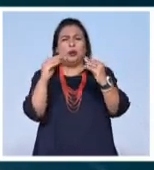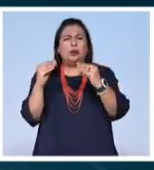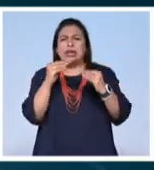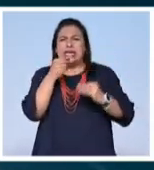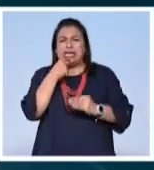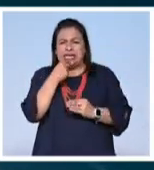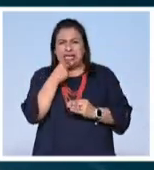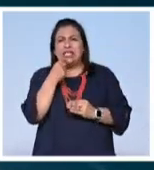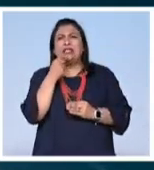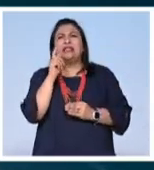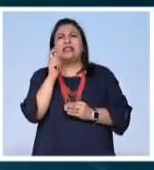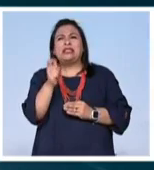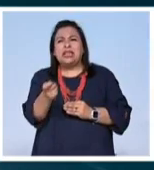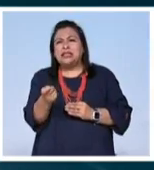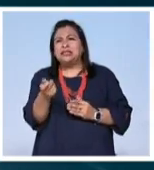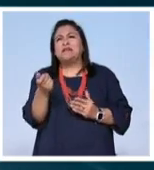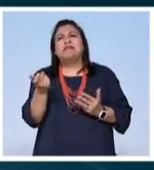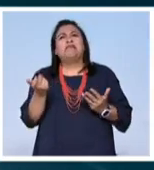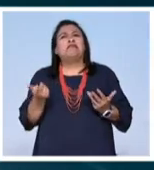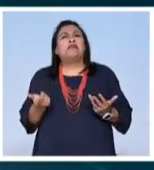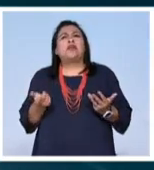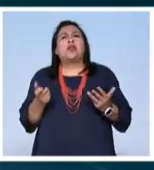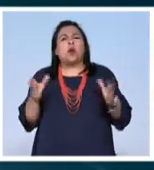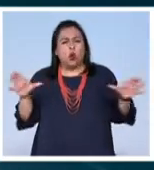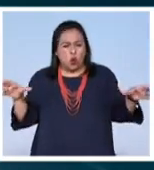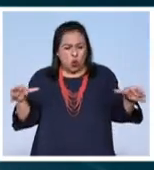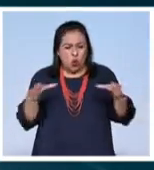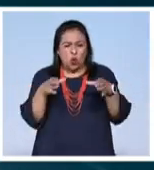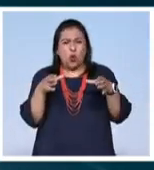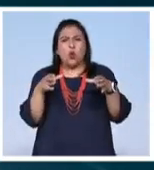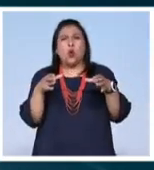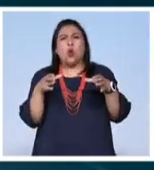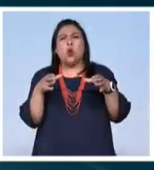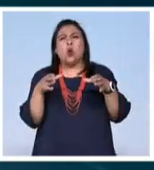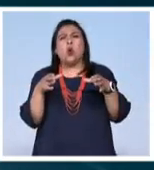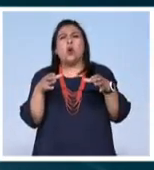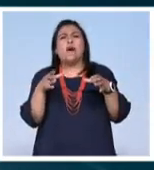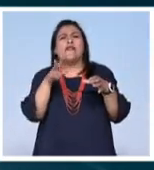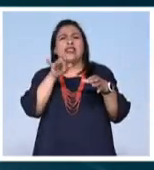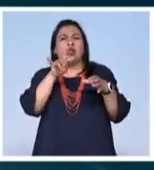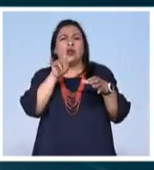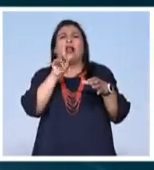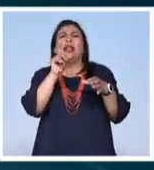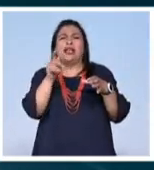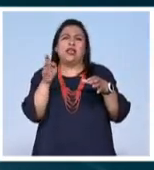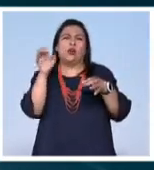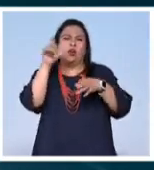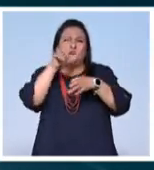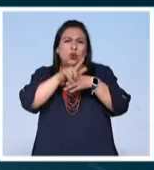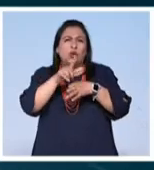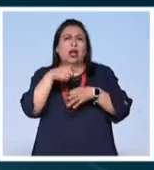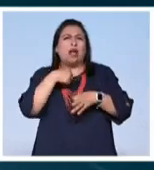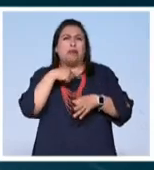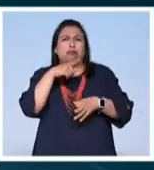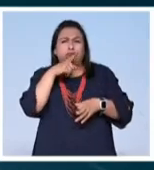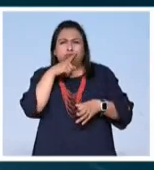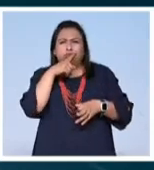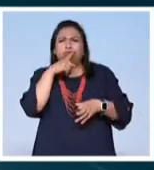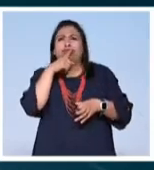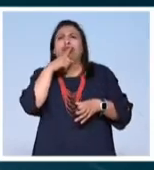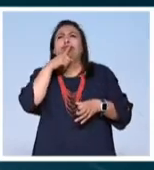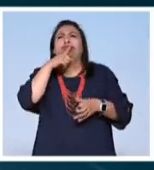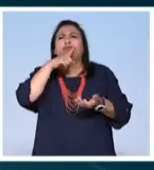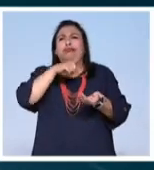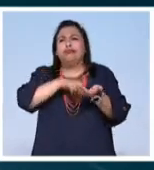hace entrar a uno a una comunidad virtual, que es la comunidad de una cultura subterránea silenciosa que